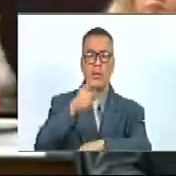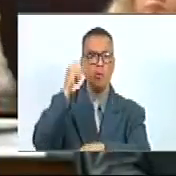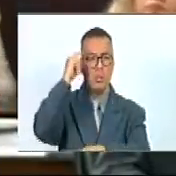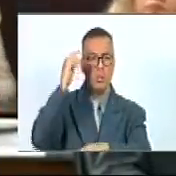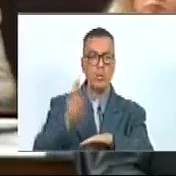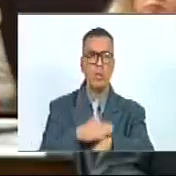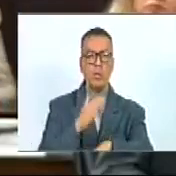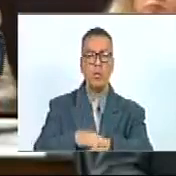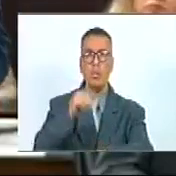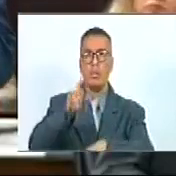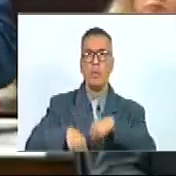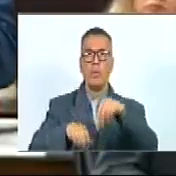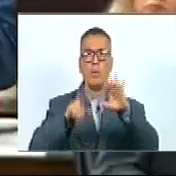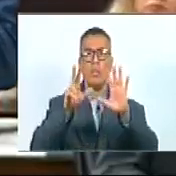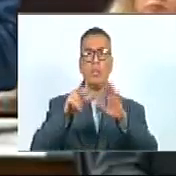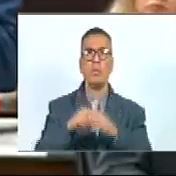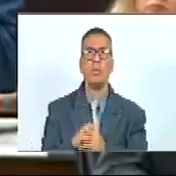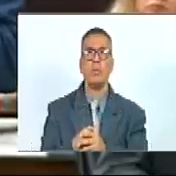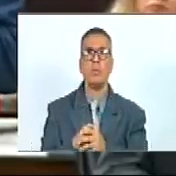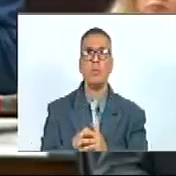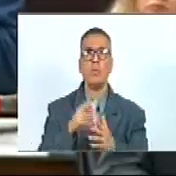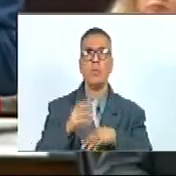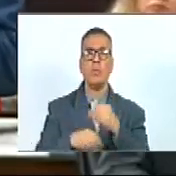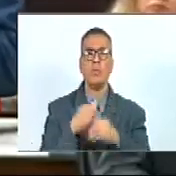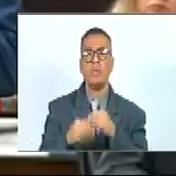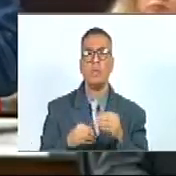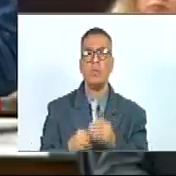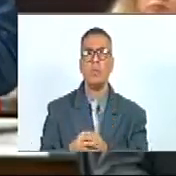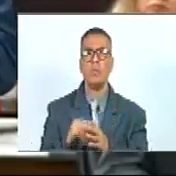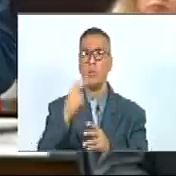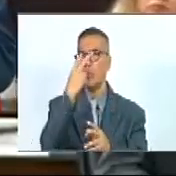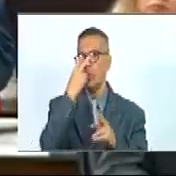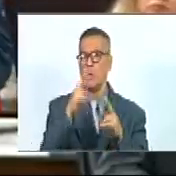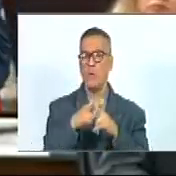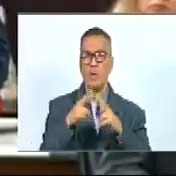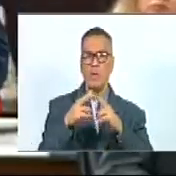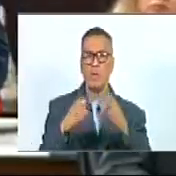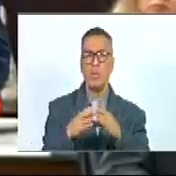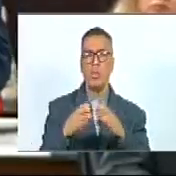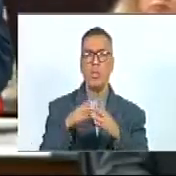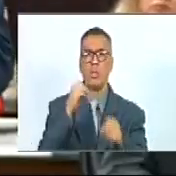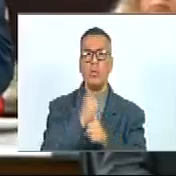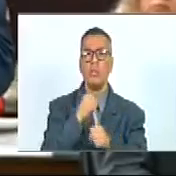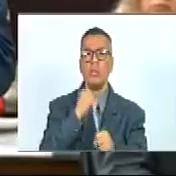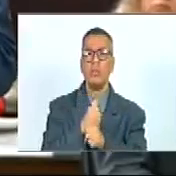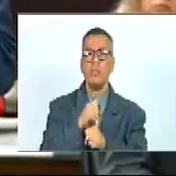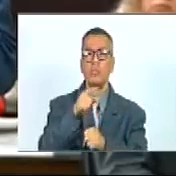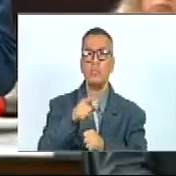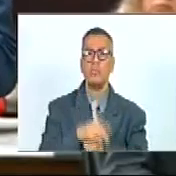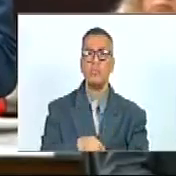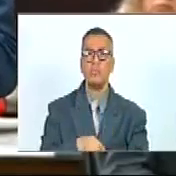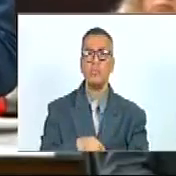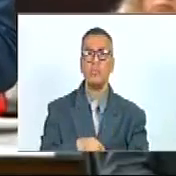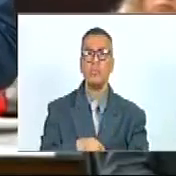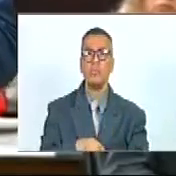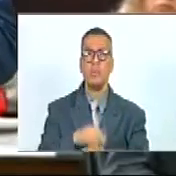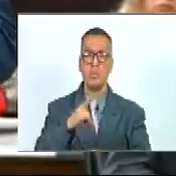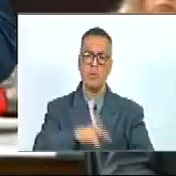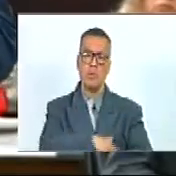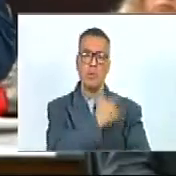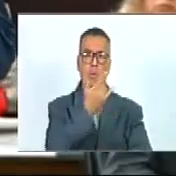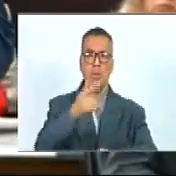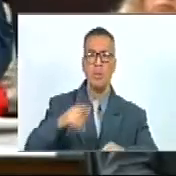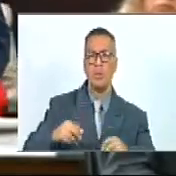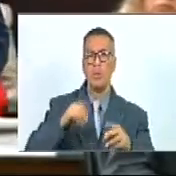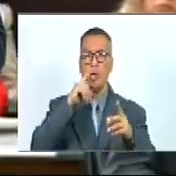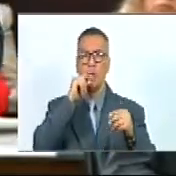jueves 18 sostuvimos una visita reunión de trabajo con la universidad de las